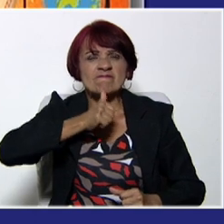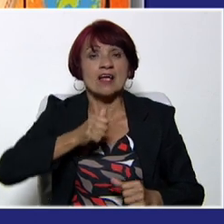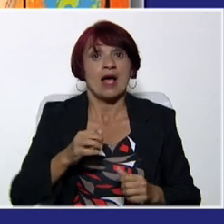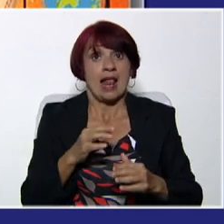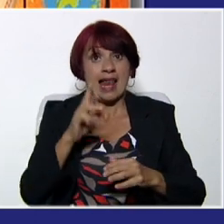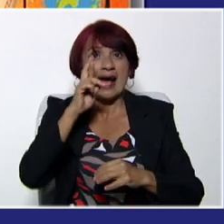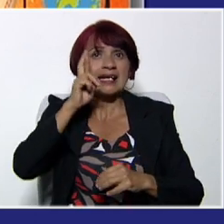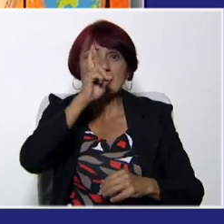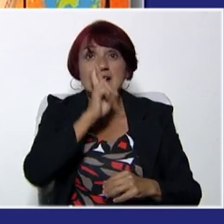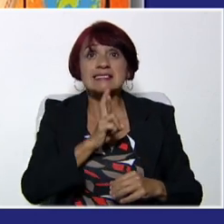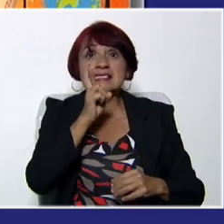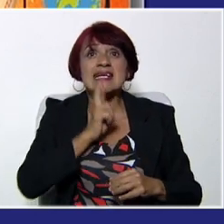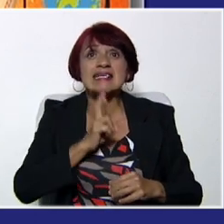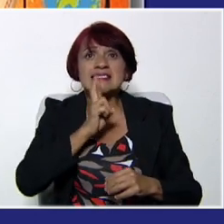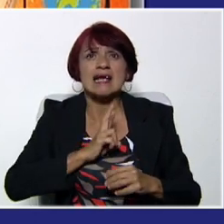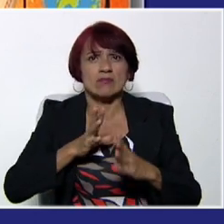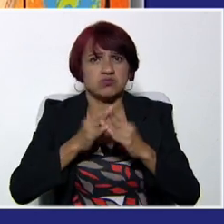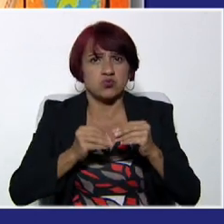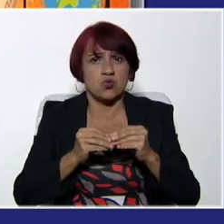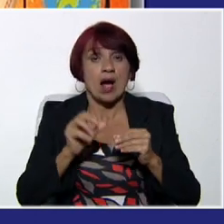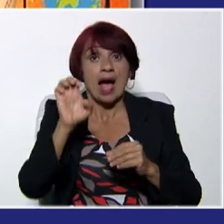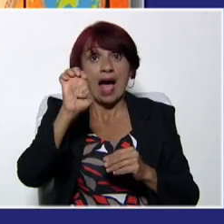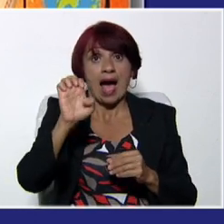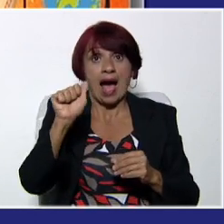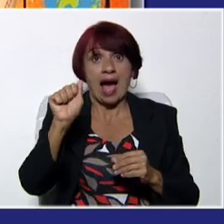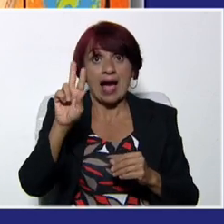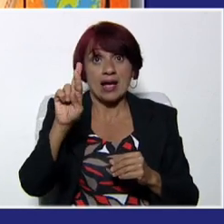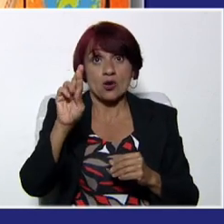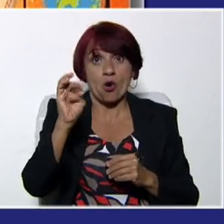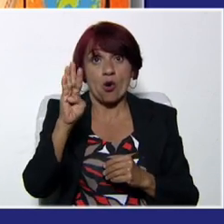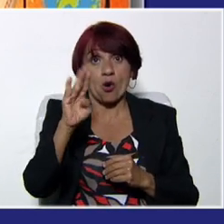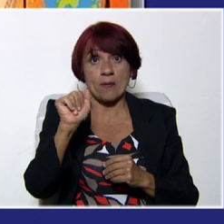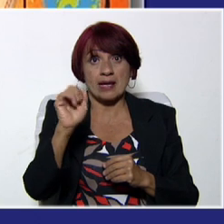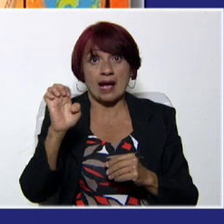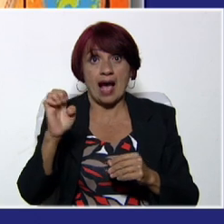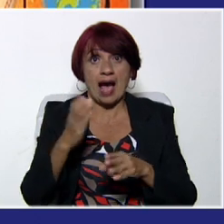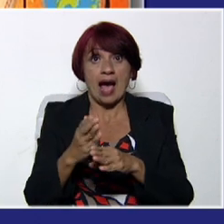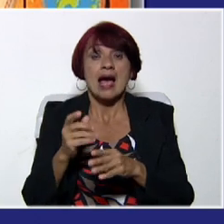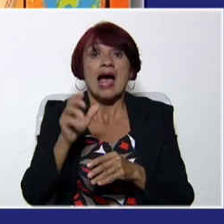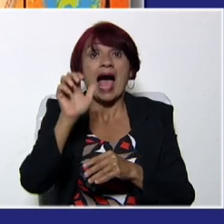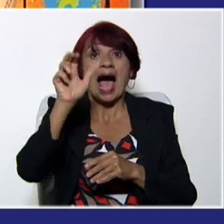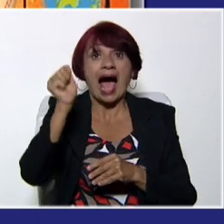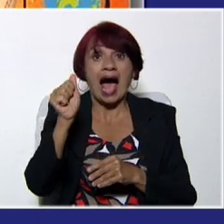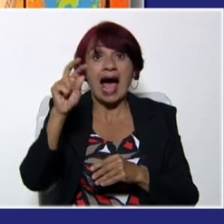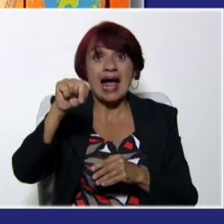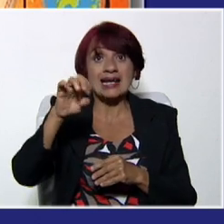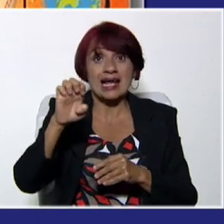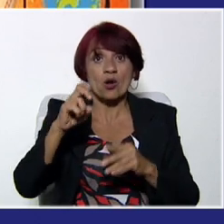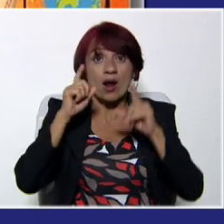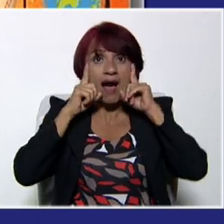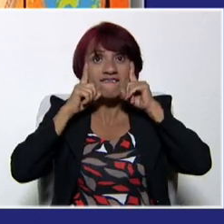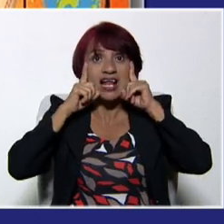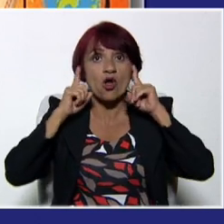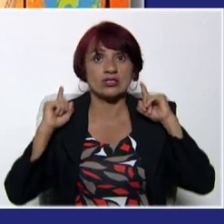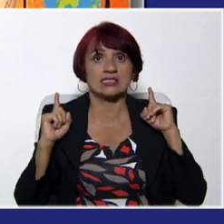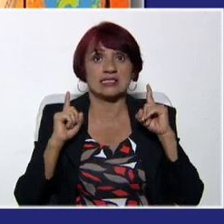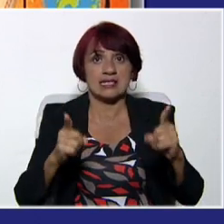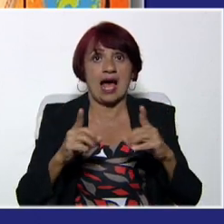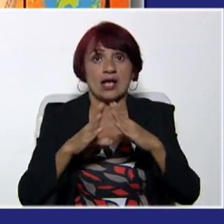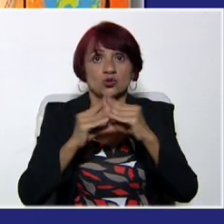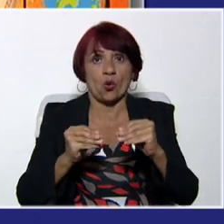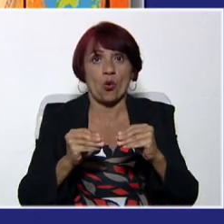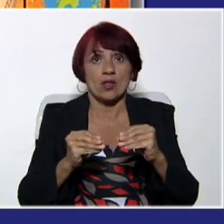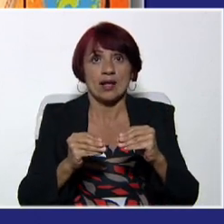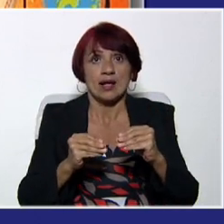resistencia que la dividimos en aeróbica y anaeróbica, hemos hablado aquí muchas veces de eso, la velocidad que sería la